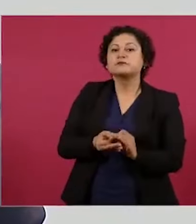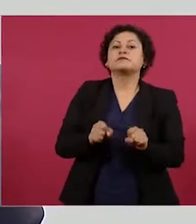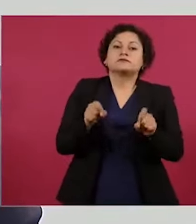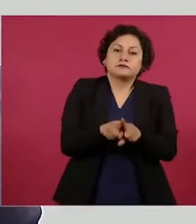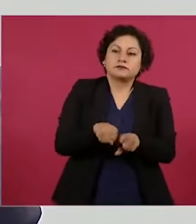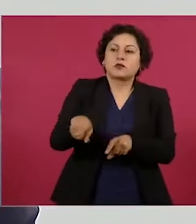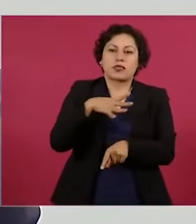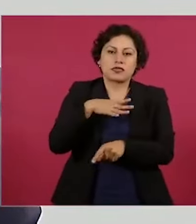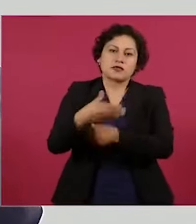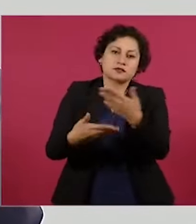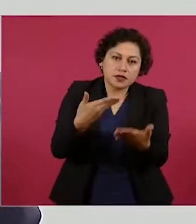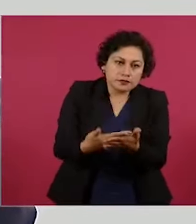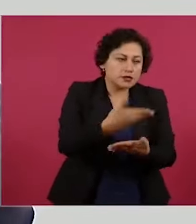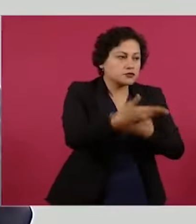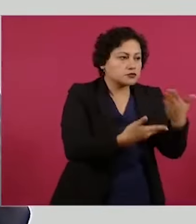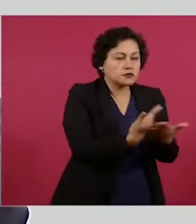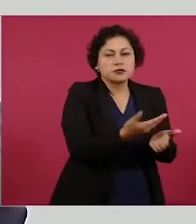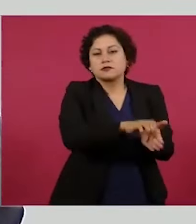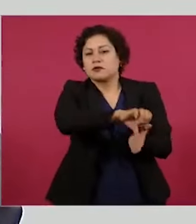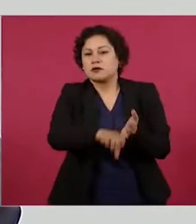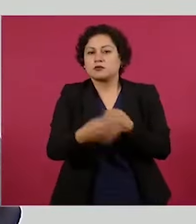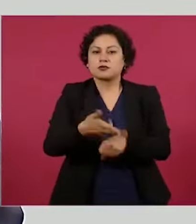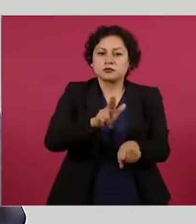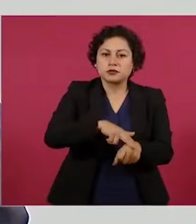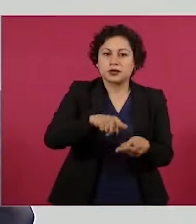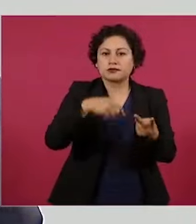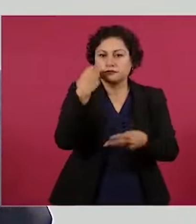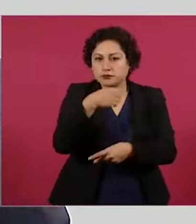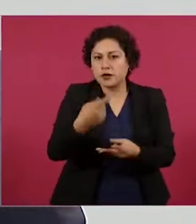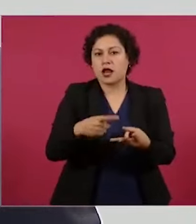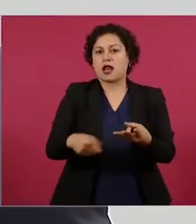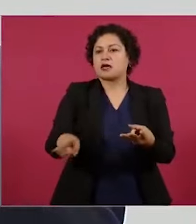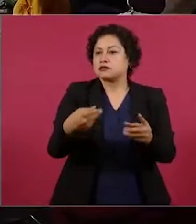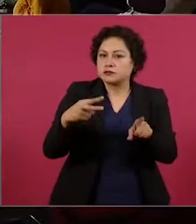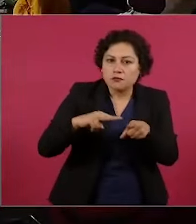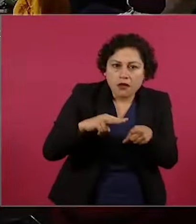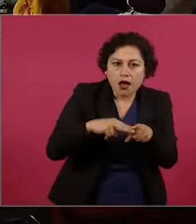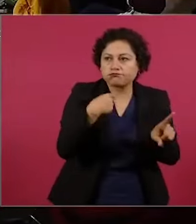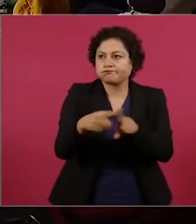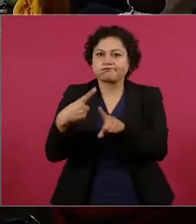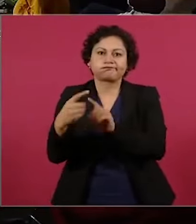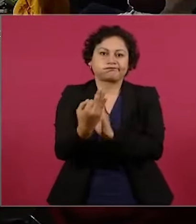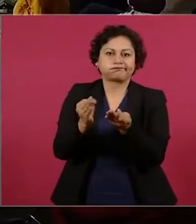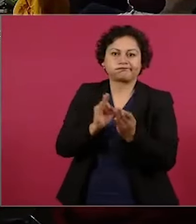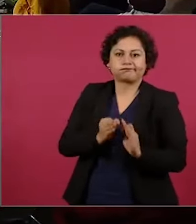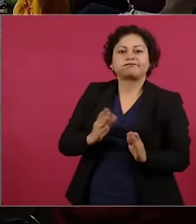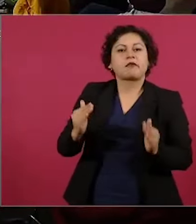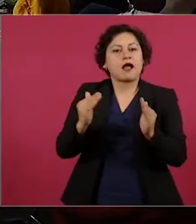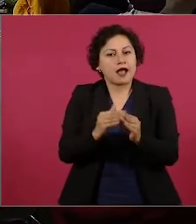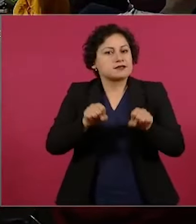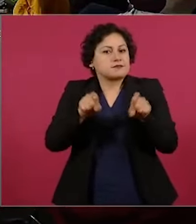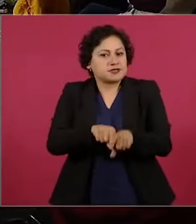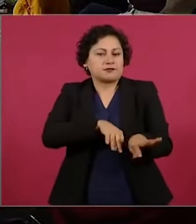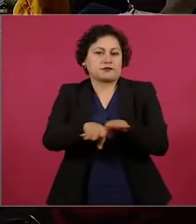escuelas, guarderías, que puedan caminar y tener tiempo de ocio con sus familias. El segundo pilar que sigue tiene que ver